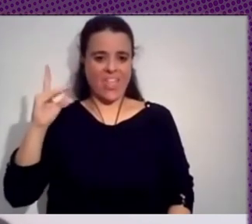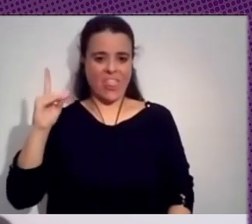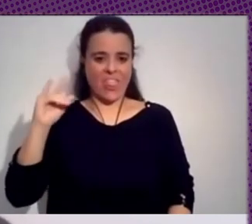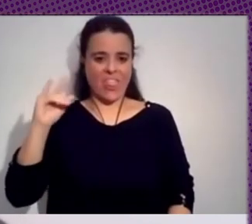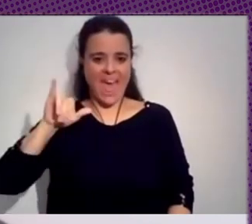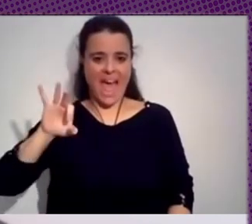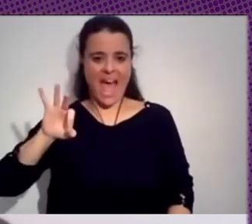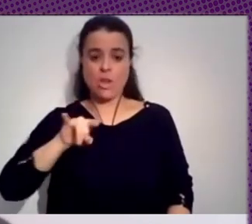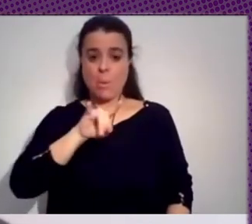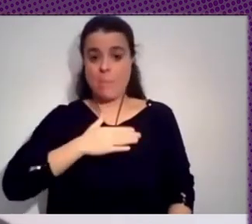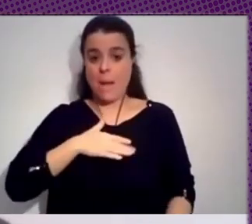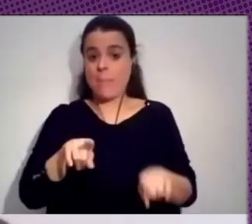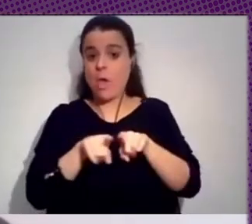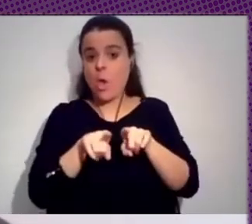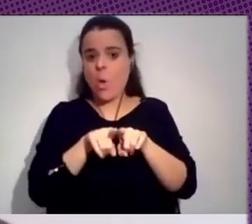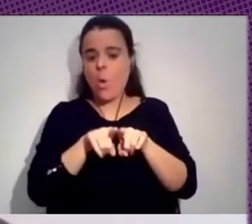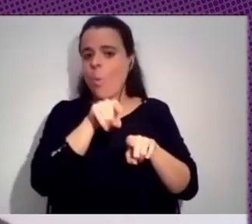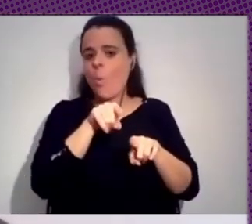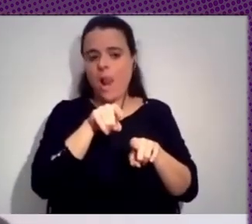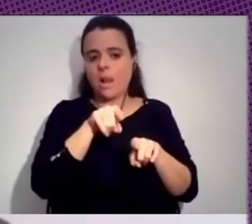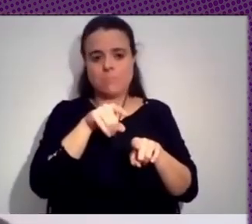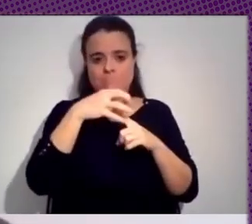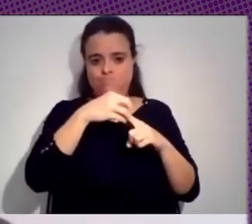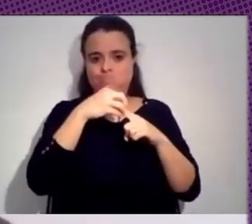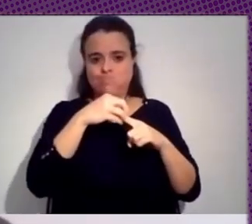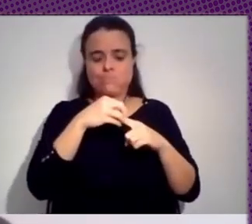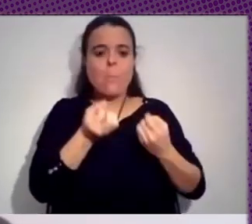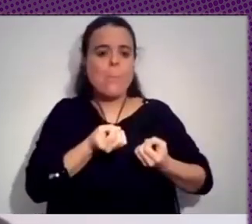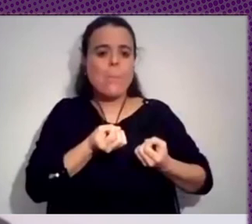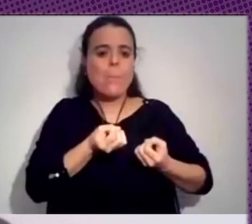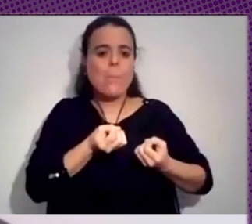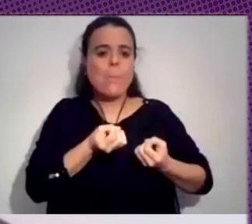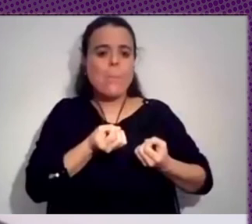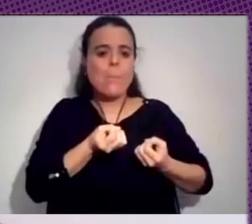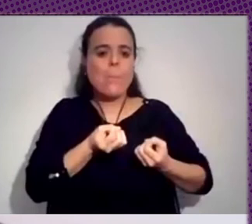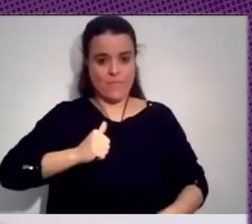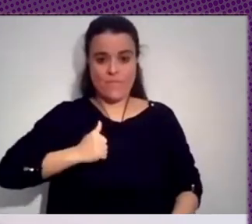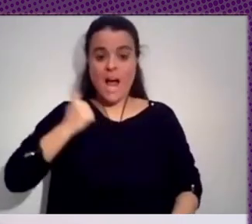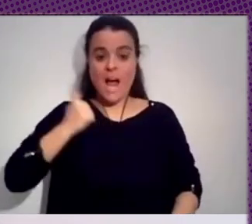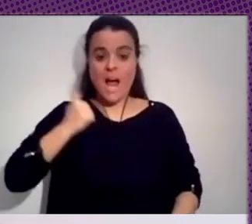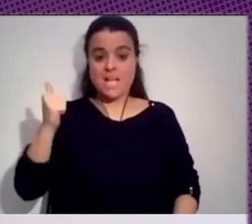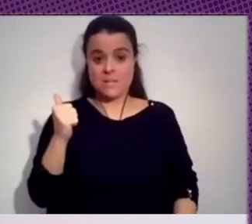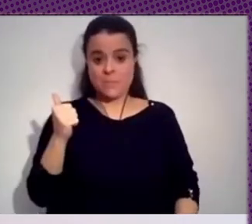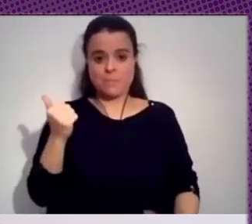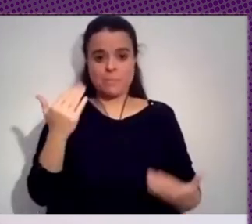de mensajes de odio y de uso de noticias falsas y que como vemos en los estudios todas las cuentas que